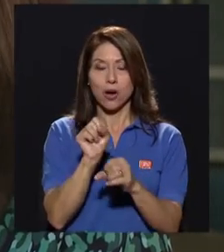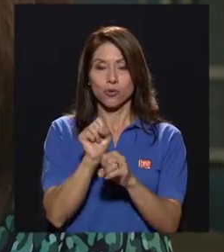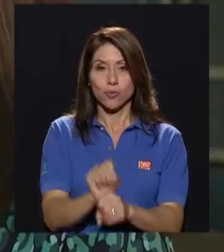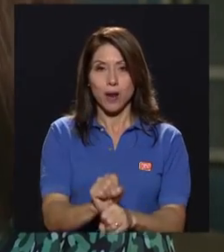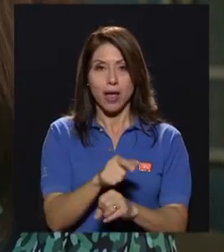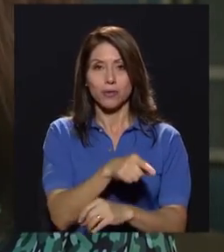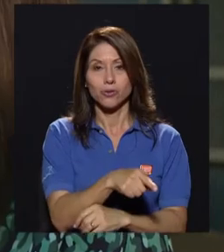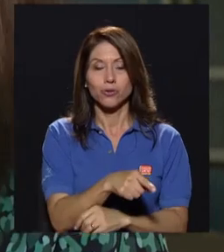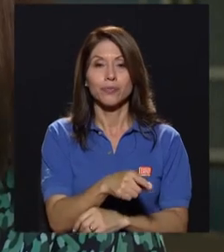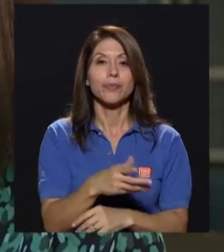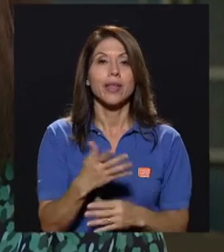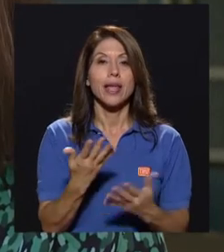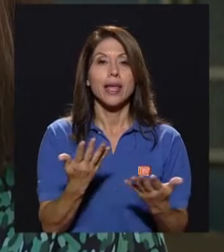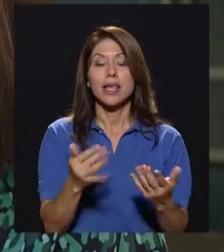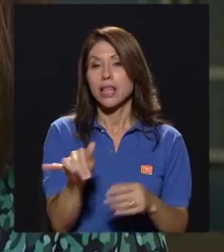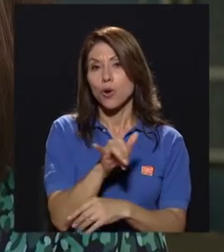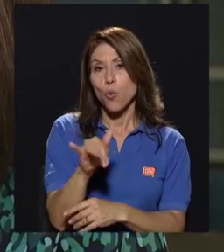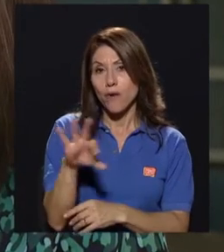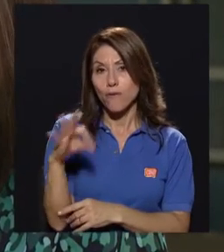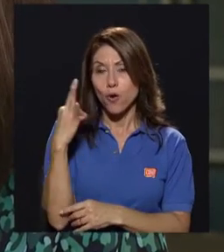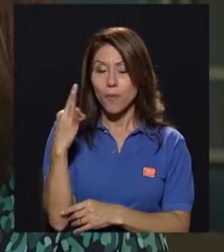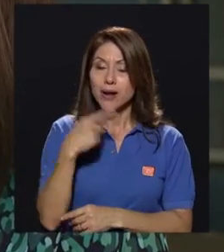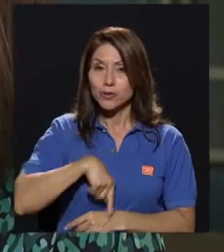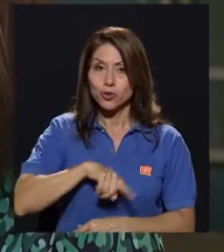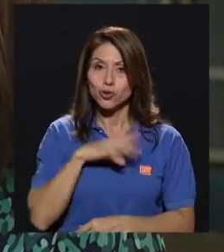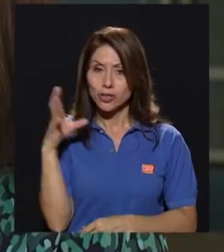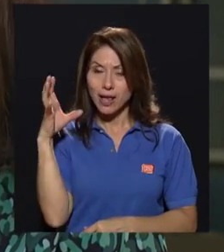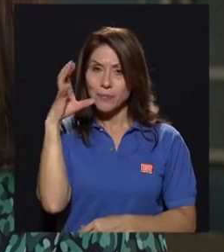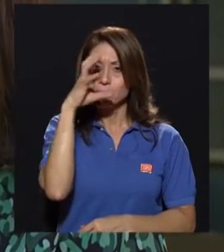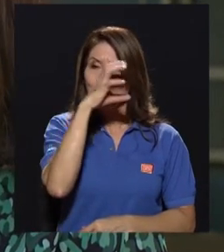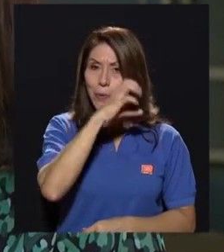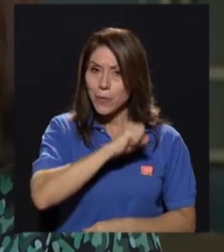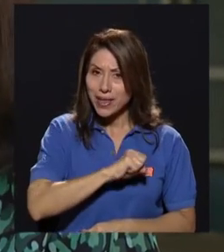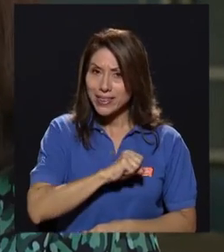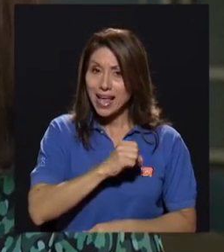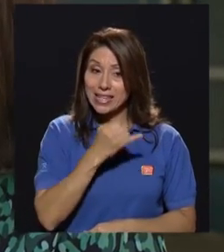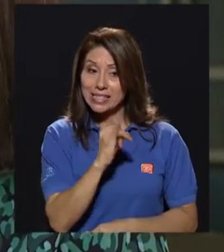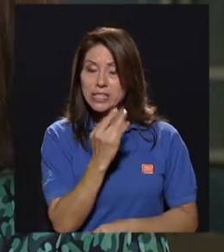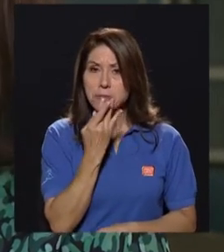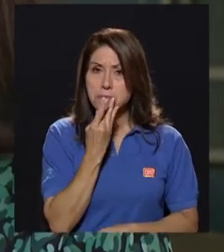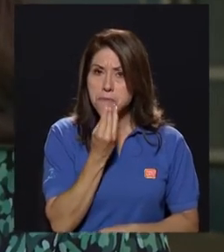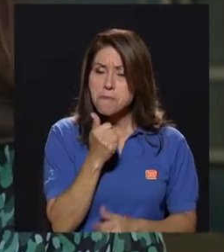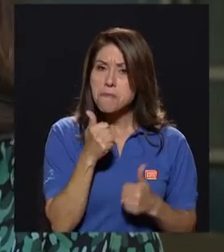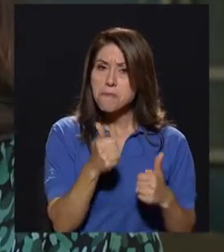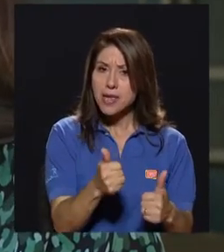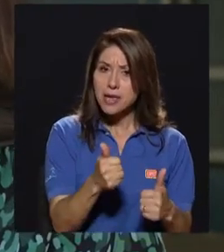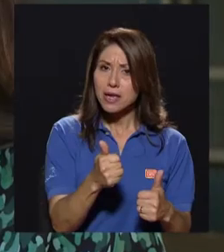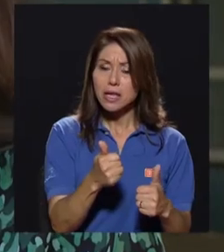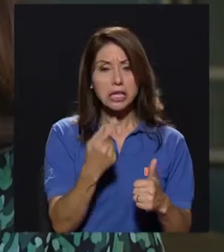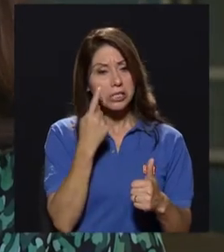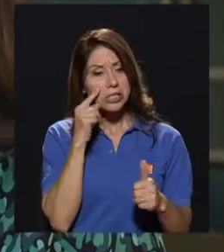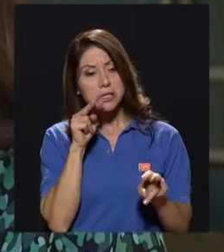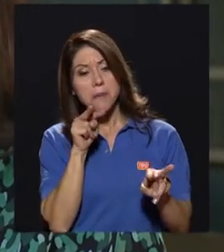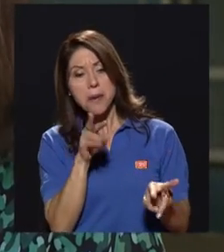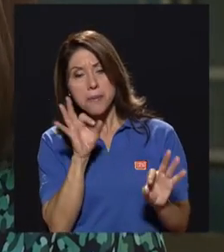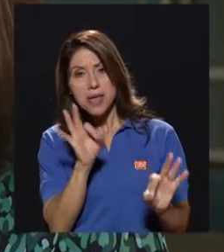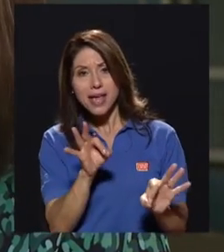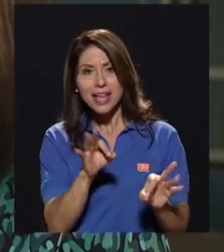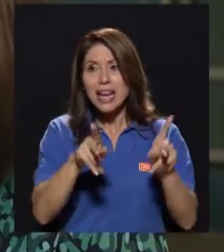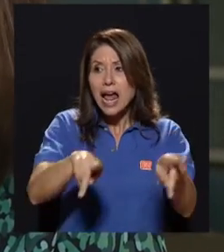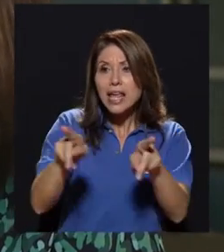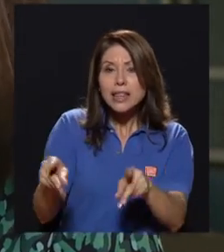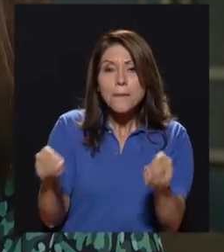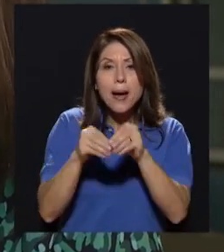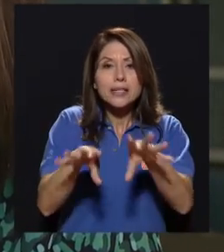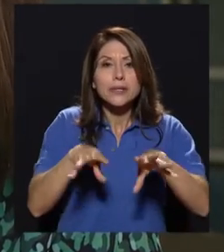acostumbrados a consumir. De igual forma hemos visto que la aceptación aumenta si el sabor es bueno y si la apariencia es la adecuada. Entonces